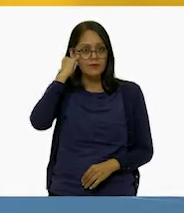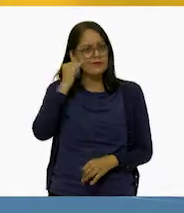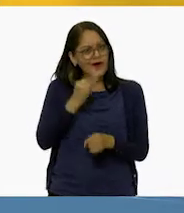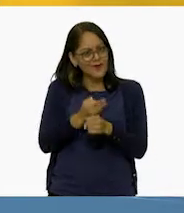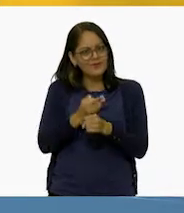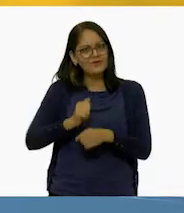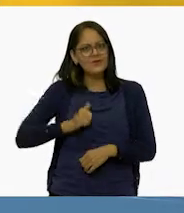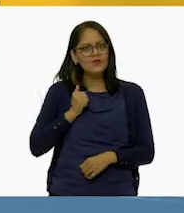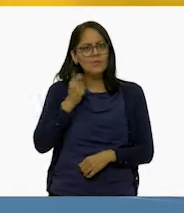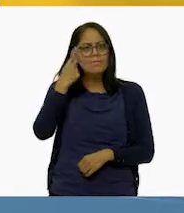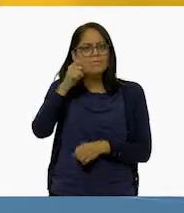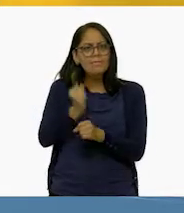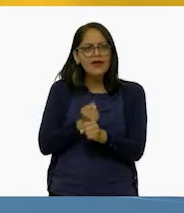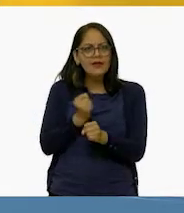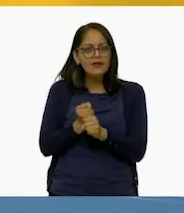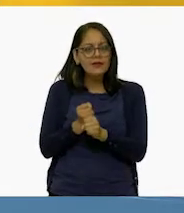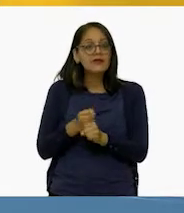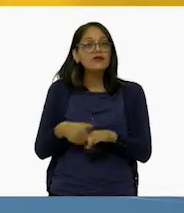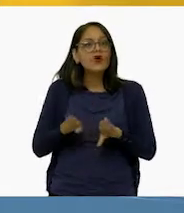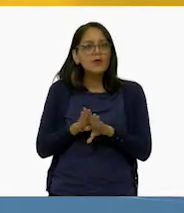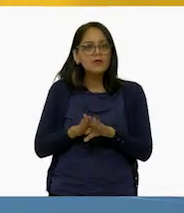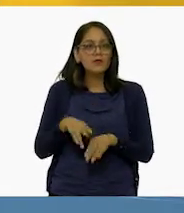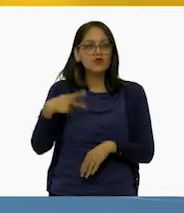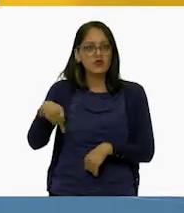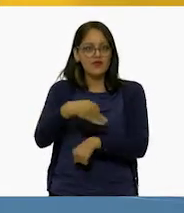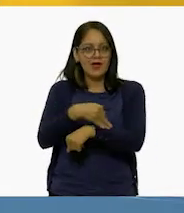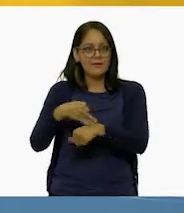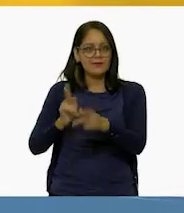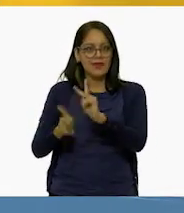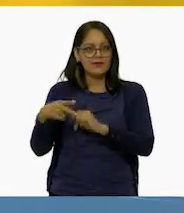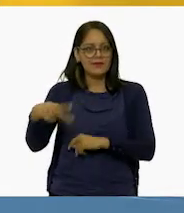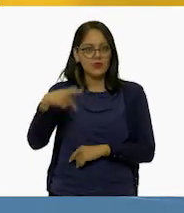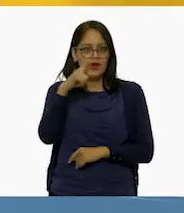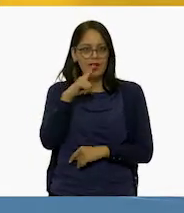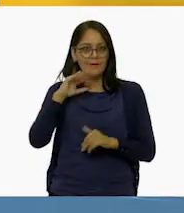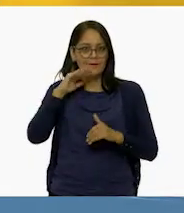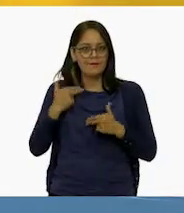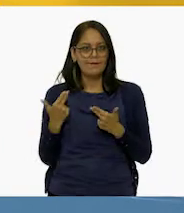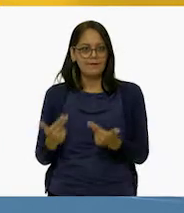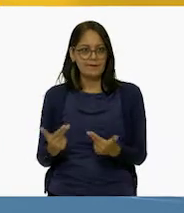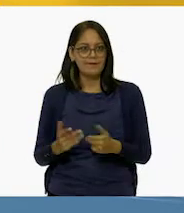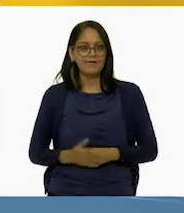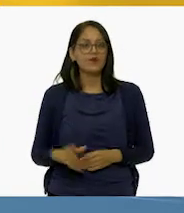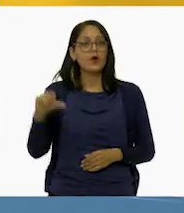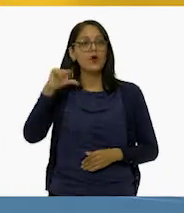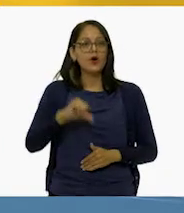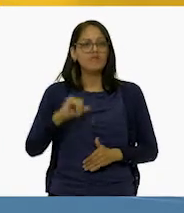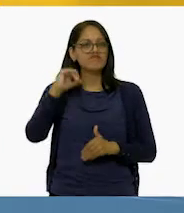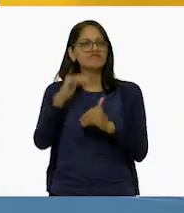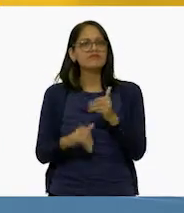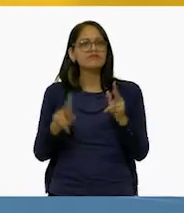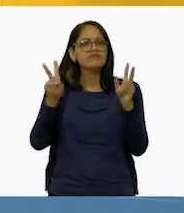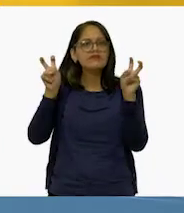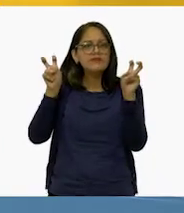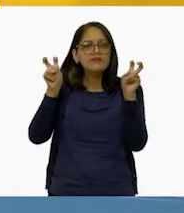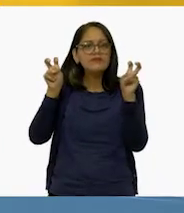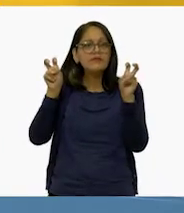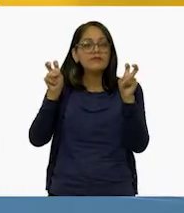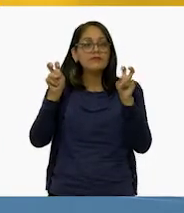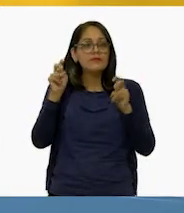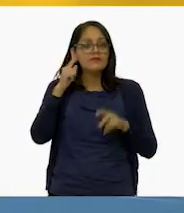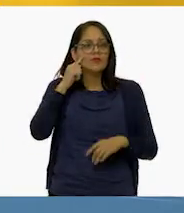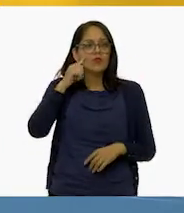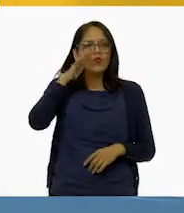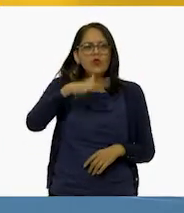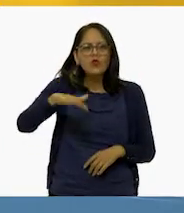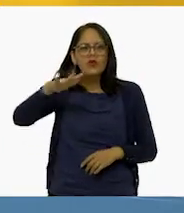aprovecha este momento para practicarla y platica con tu familia en tu lengua materna. Por hoy, hemos terminado con la búsqueda